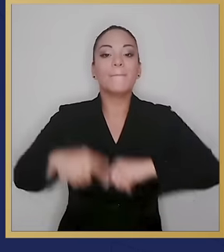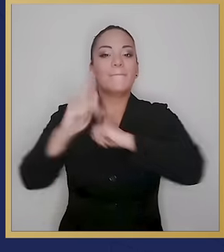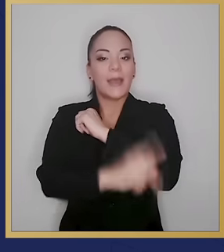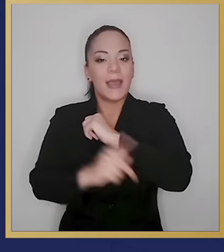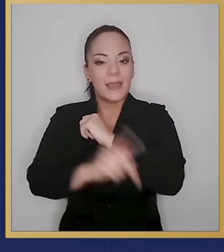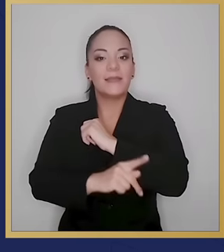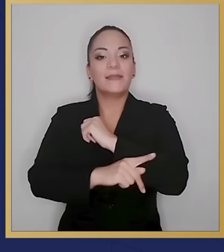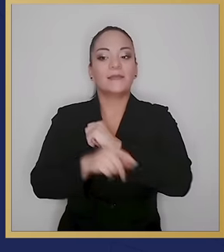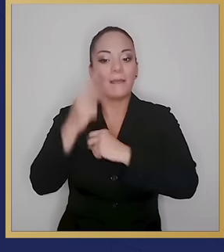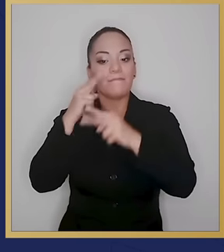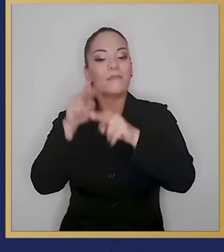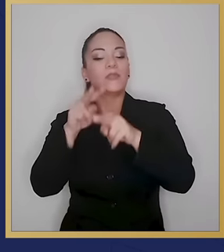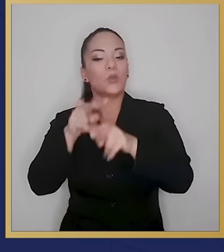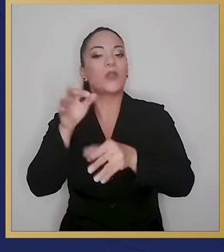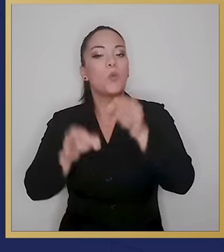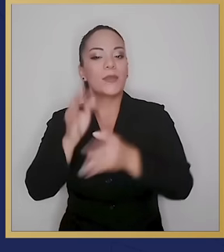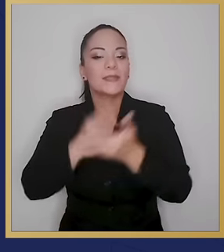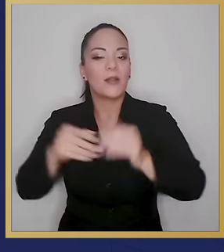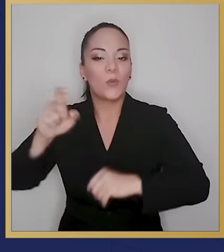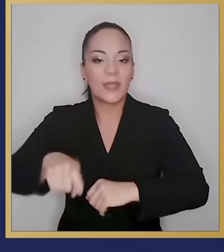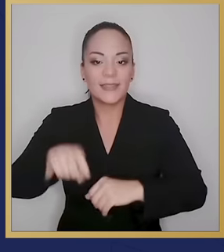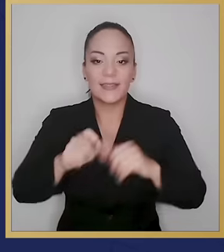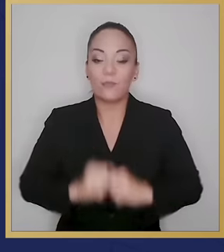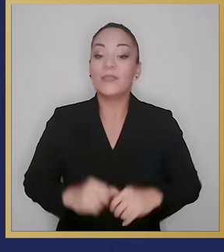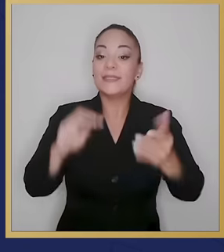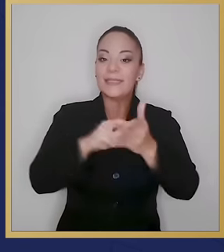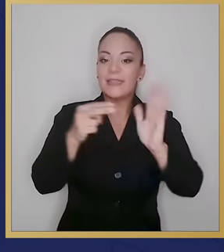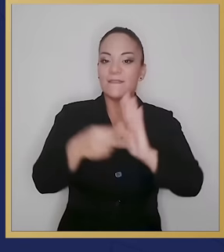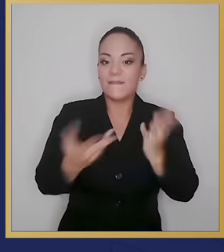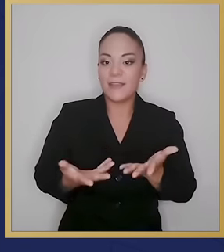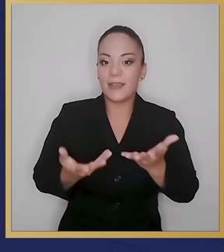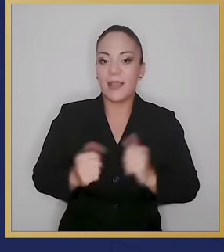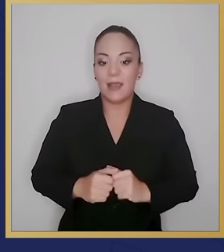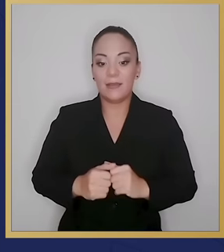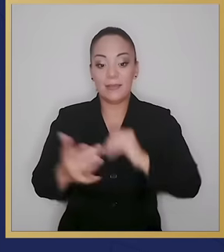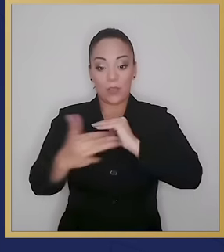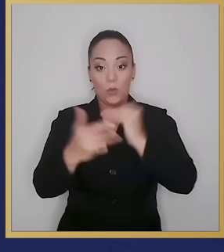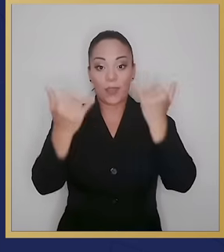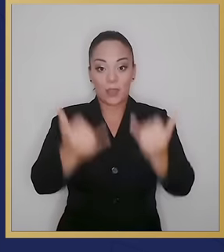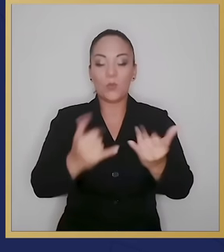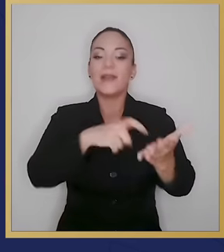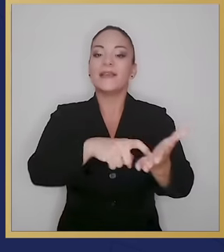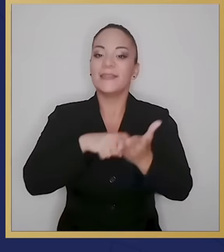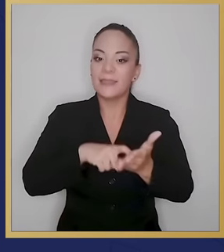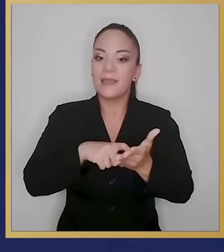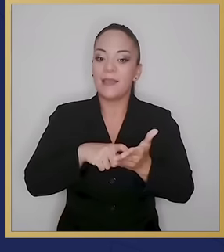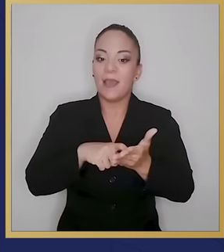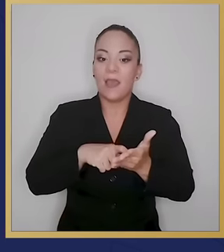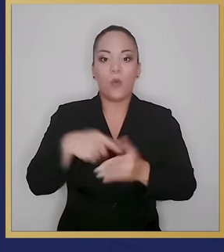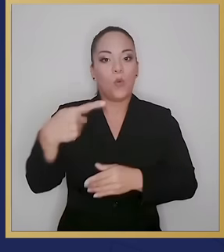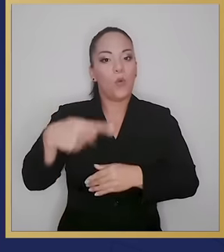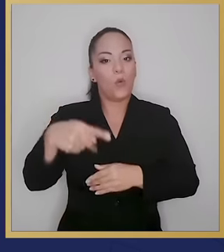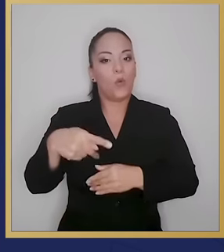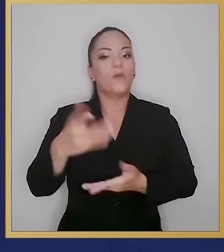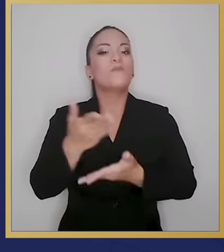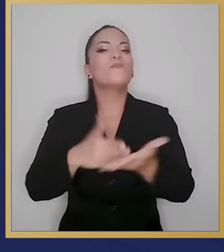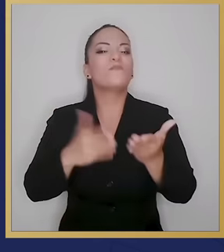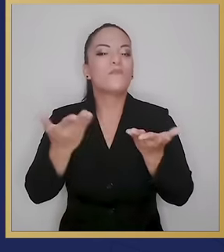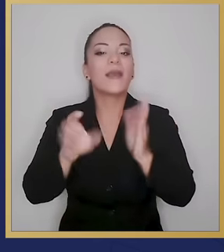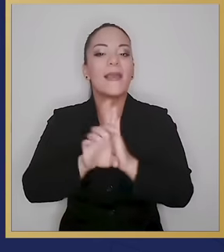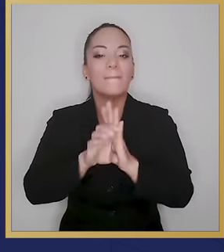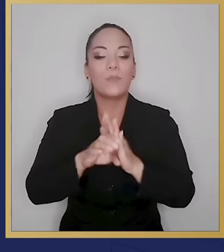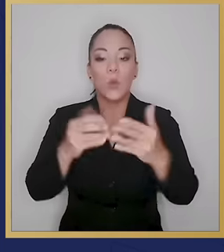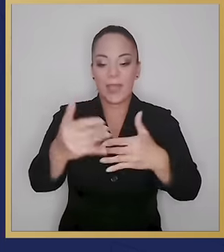los perfectos visores y jueces en caso de ser necesario. Es decir, nos exige evitar que se pongan riesgo los miles de